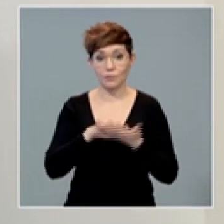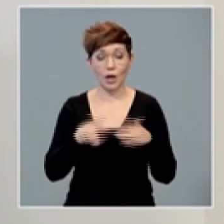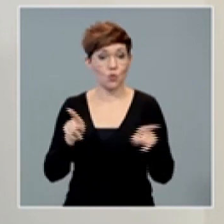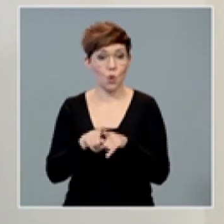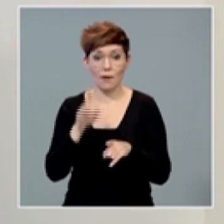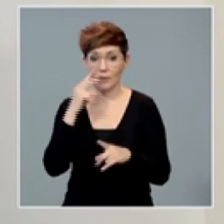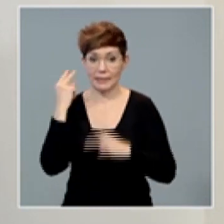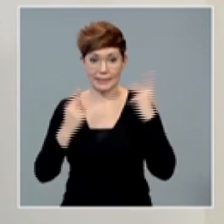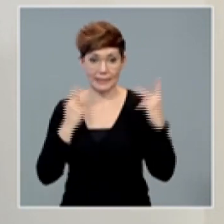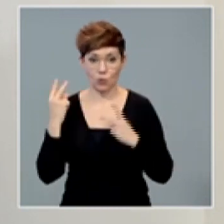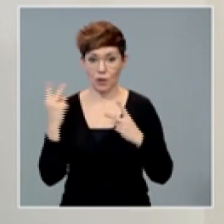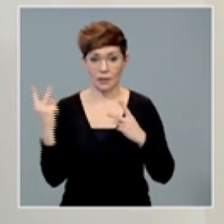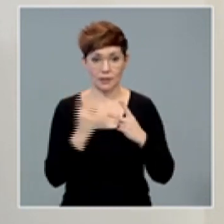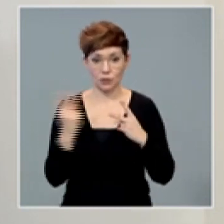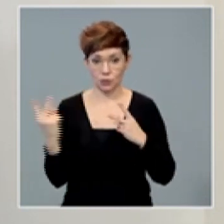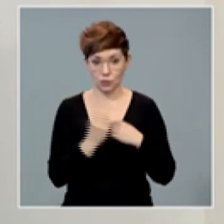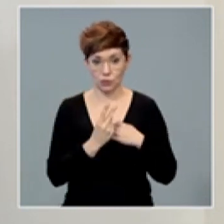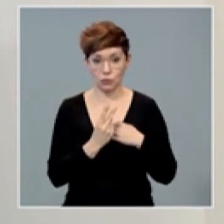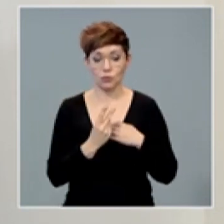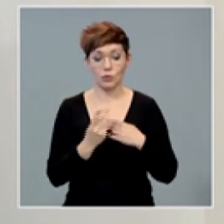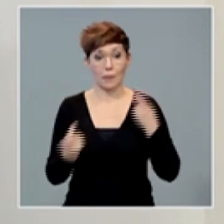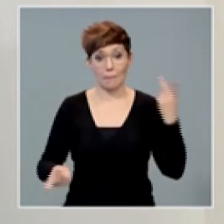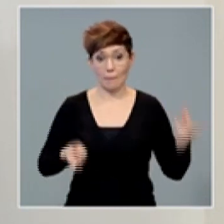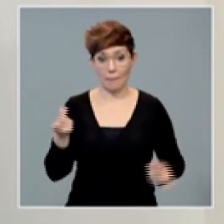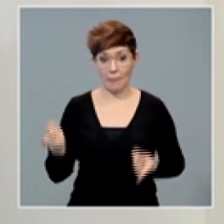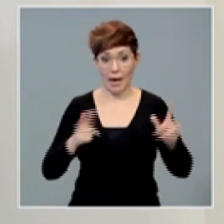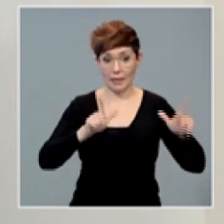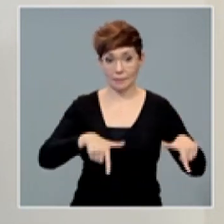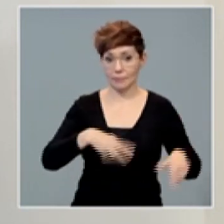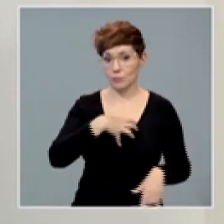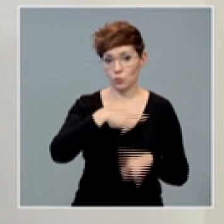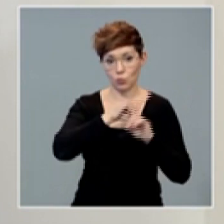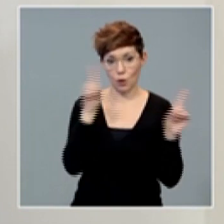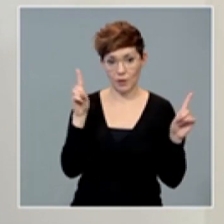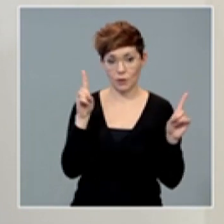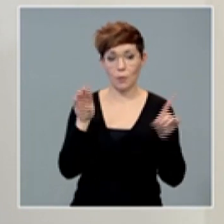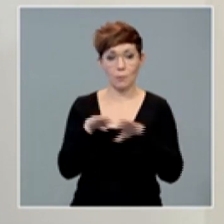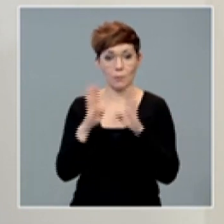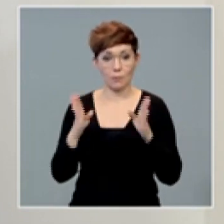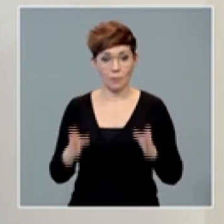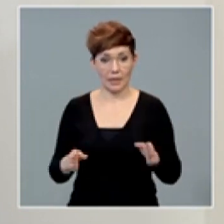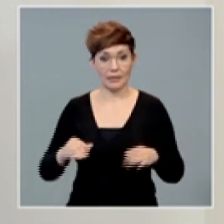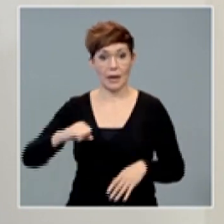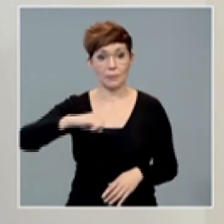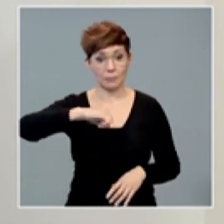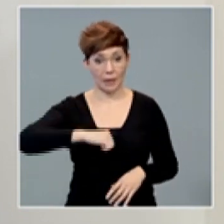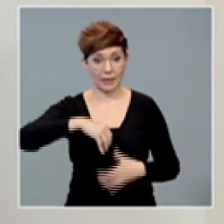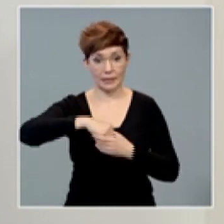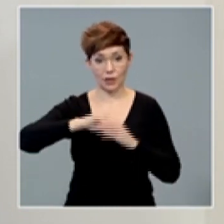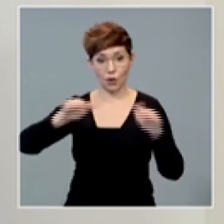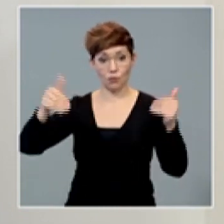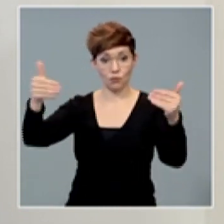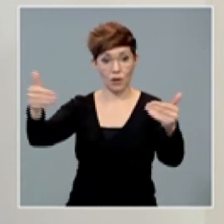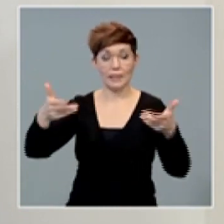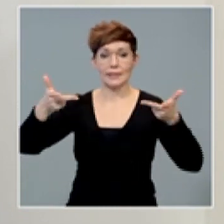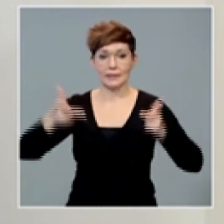hostelería. No se permite el uso de las pistas de baile. El consumo tanto en barra, mesas interiores o exteriores será siempre